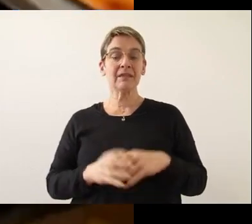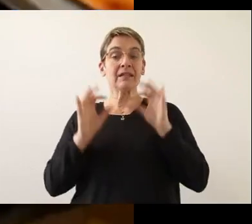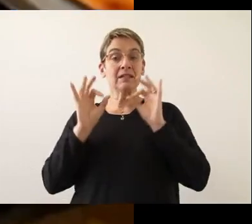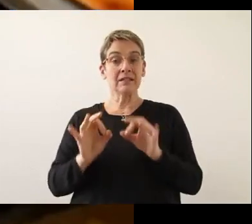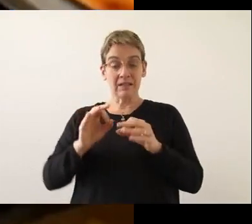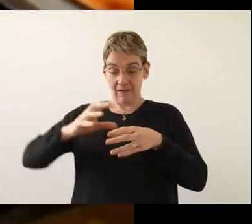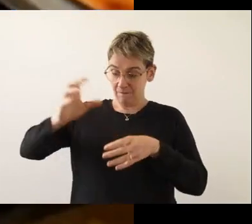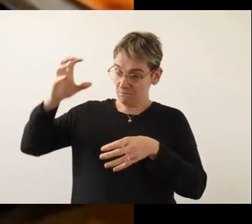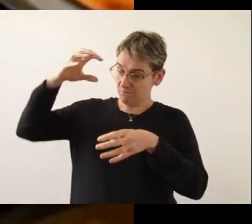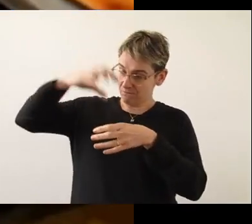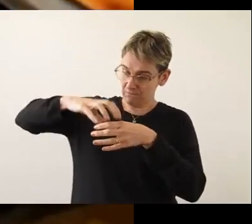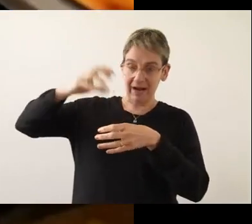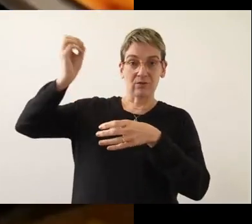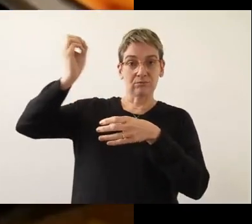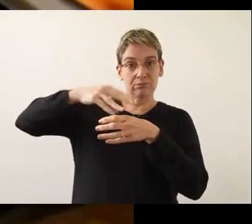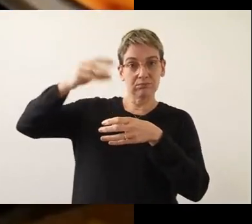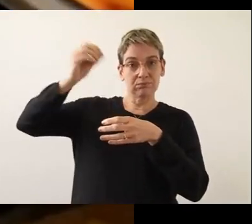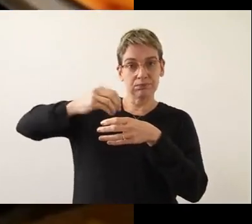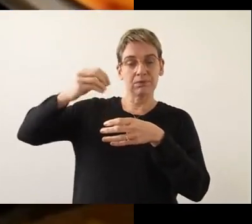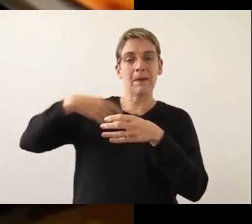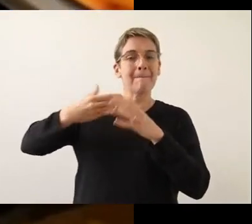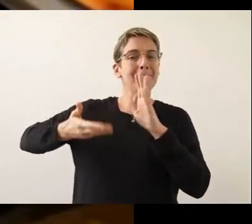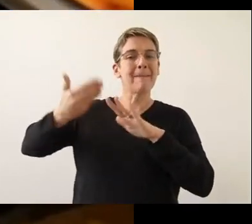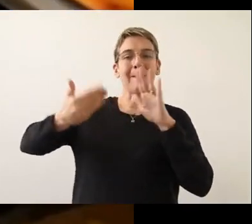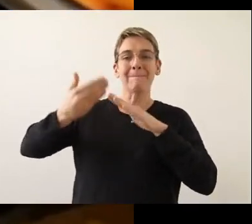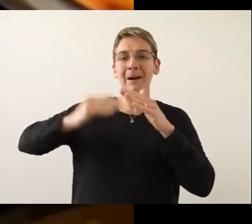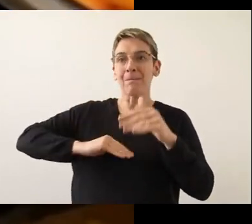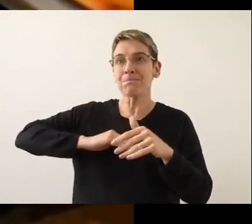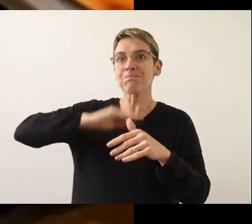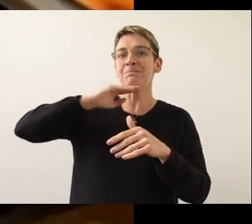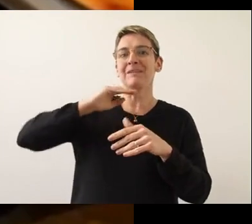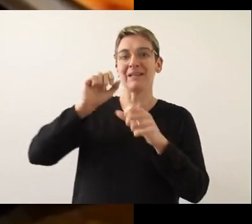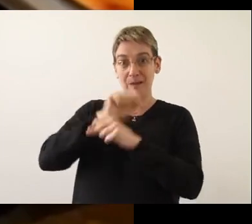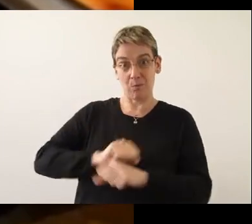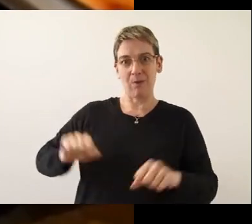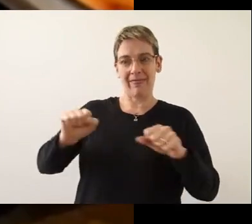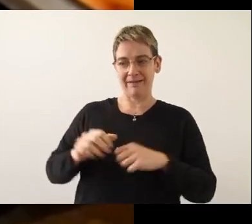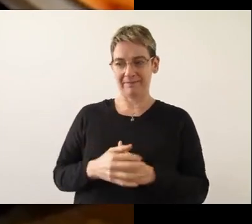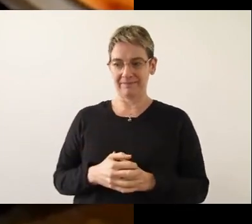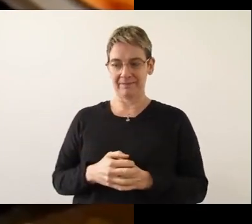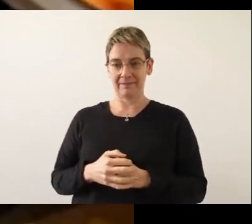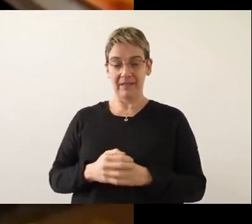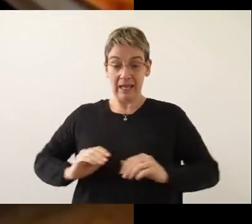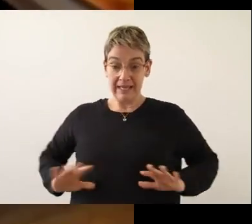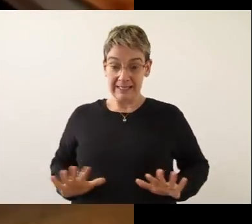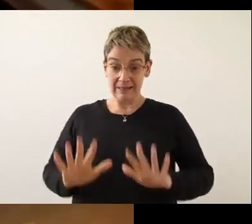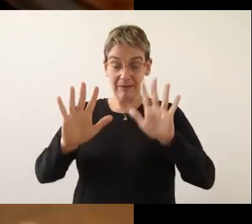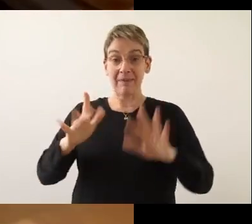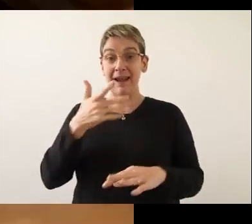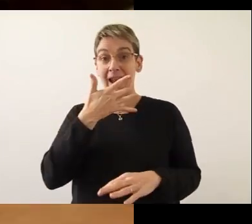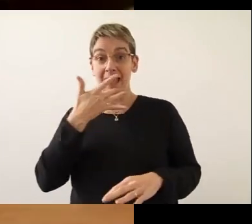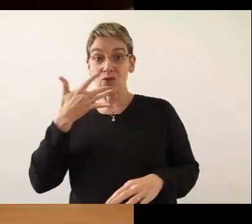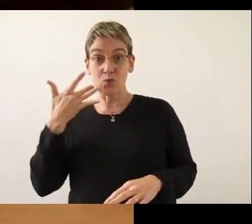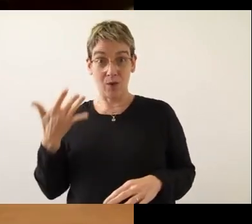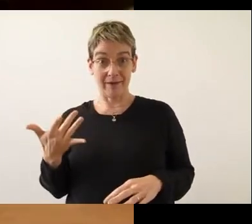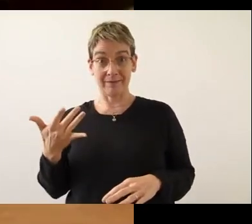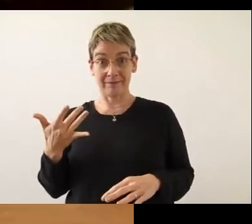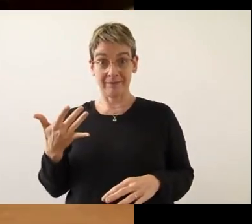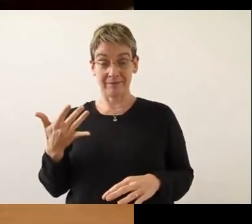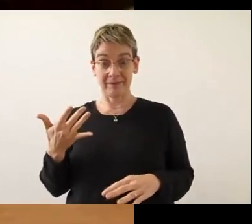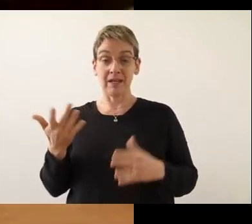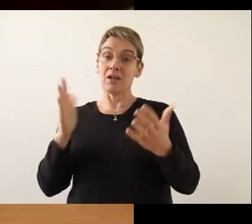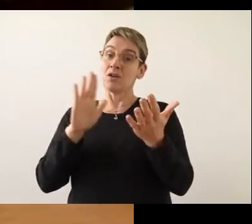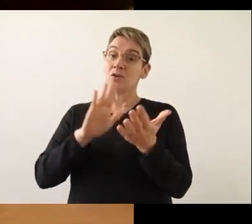Se colocan en los frascos de forma que entren la mayor cantidad posible. Se prepara el almíbar.